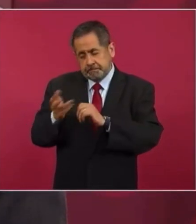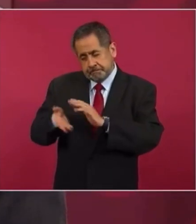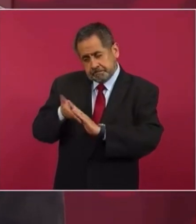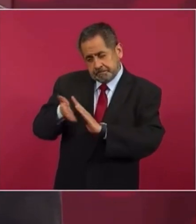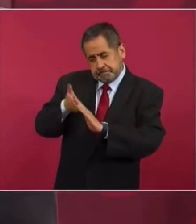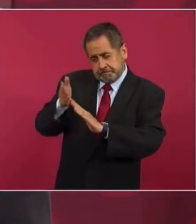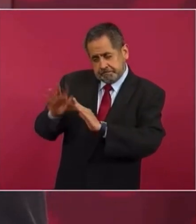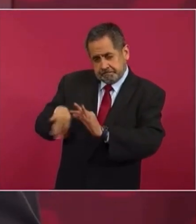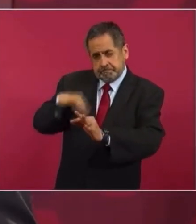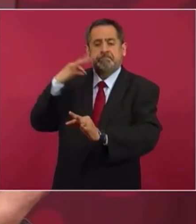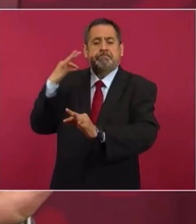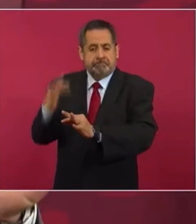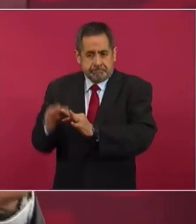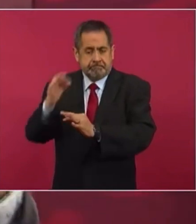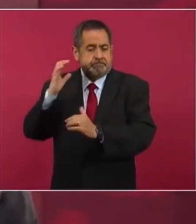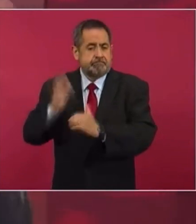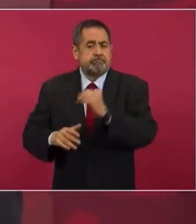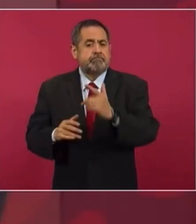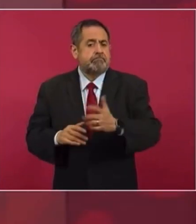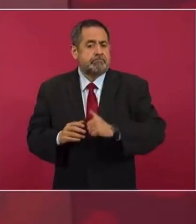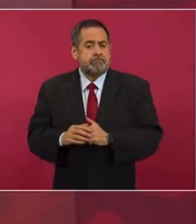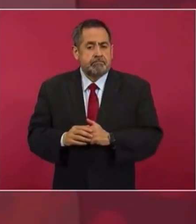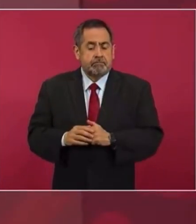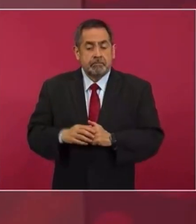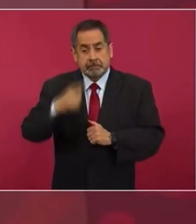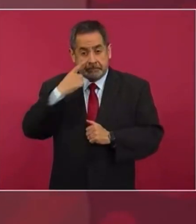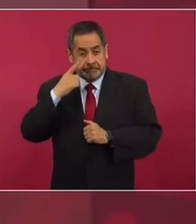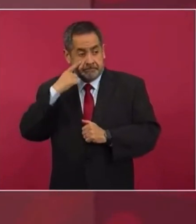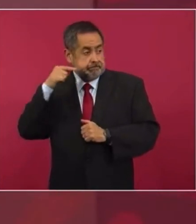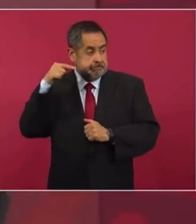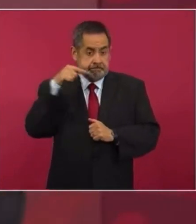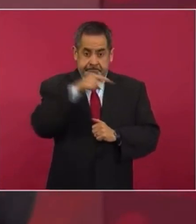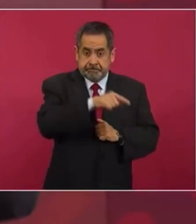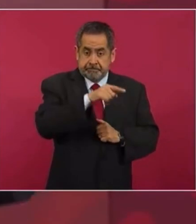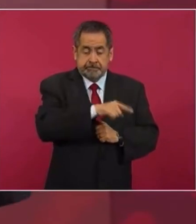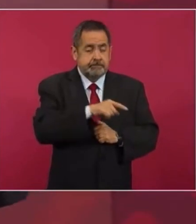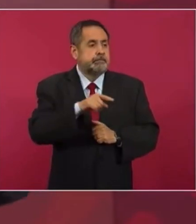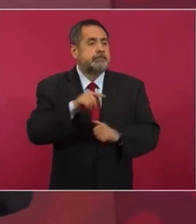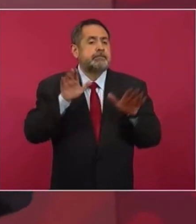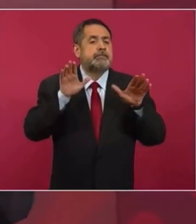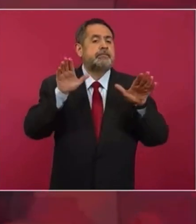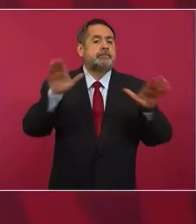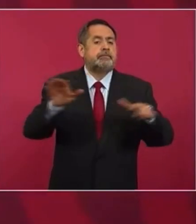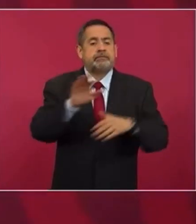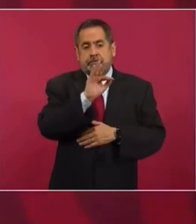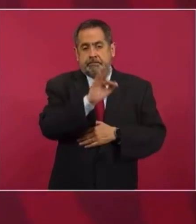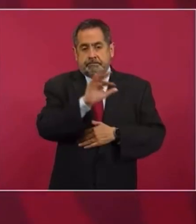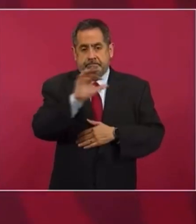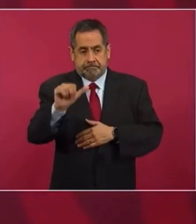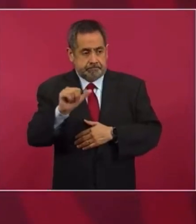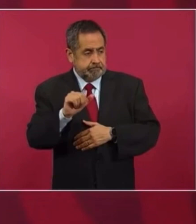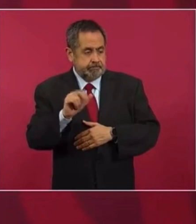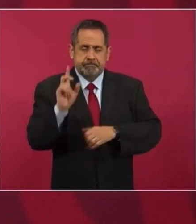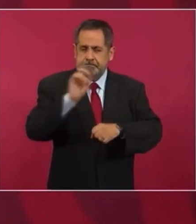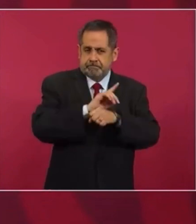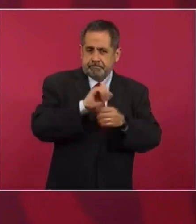No, más concluyen los ingenieros militares su labor el 21